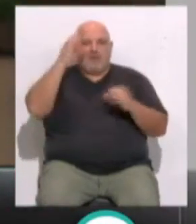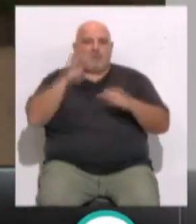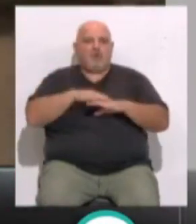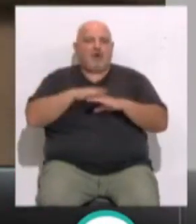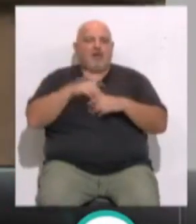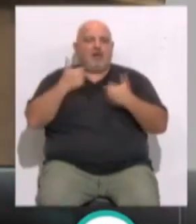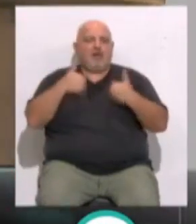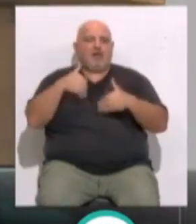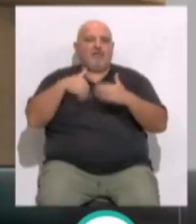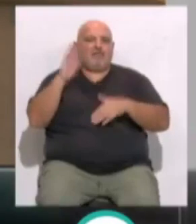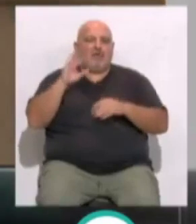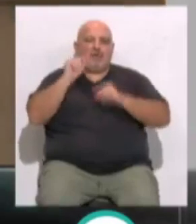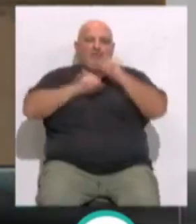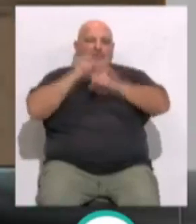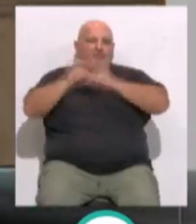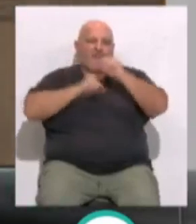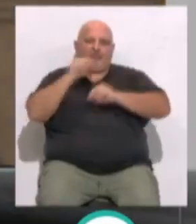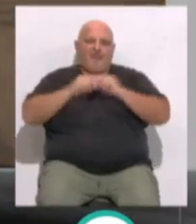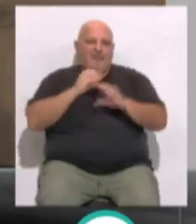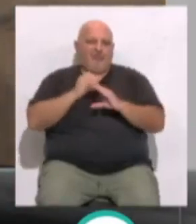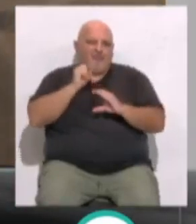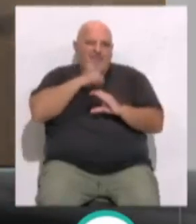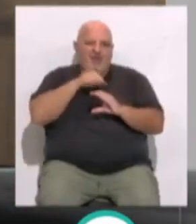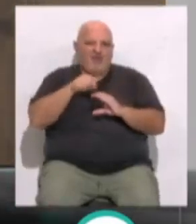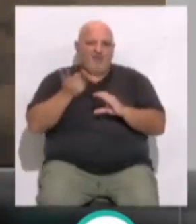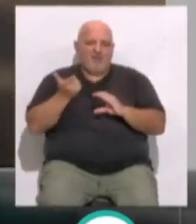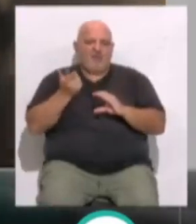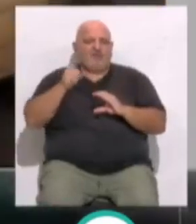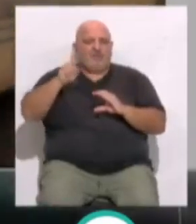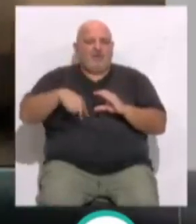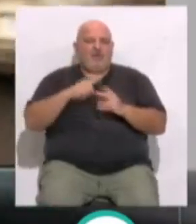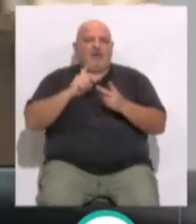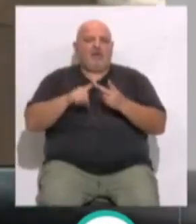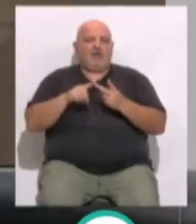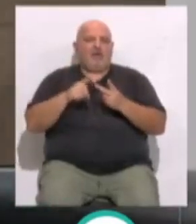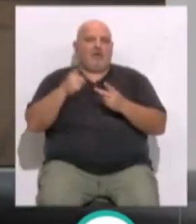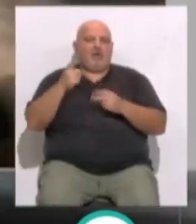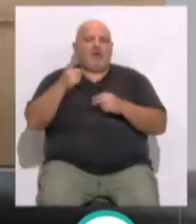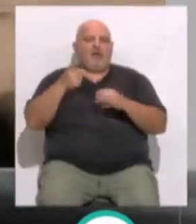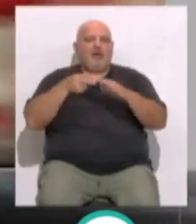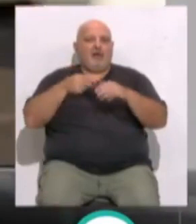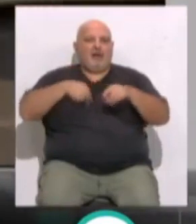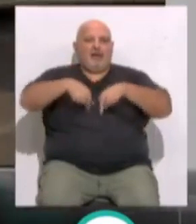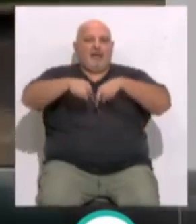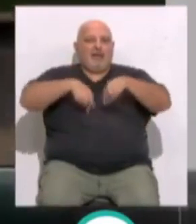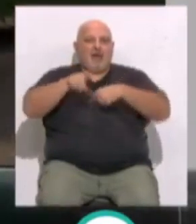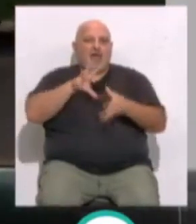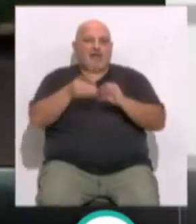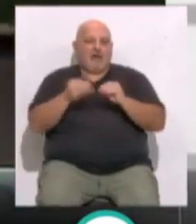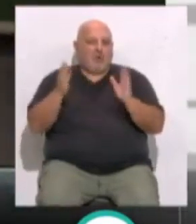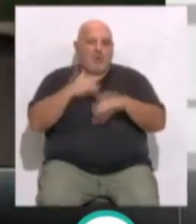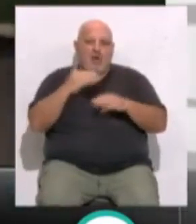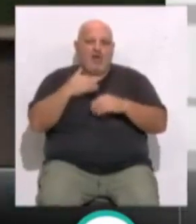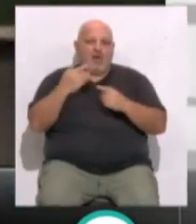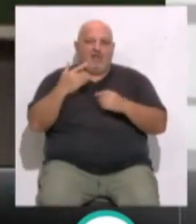porque es muy contaminante con el medio ambiente. Además, tenemos unas líneas con unos recorridos que no se adaptan a las